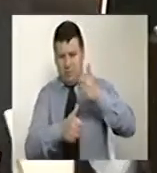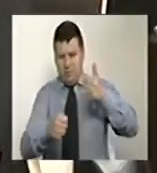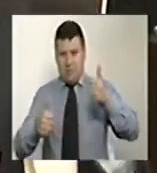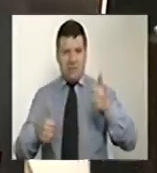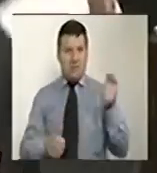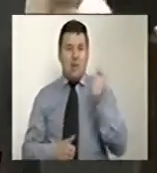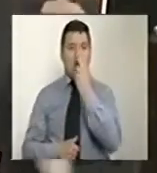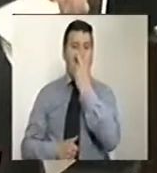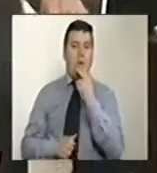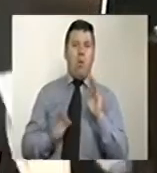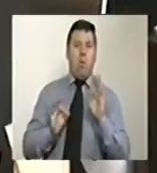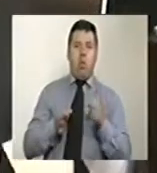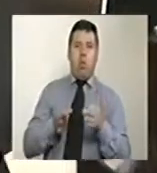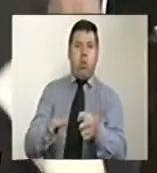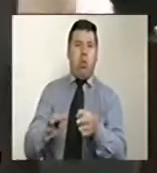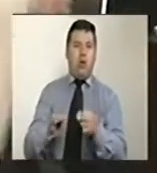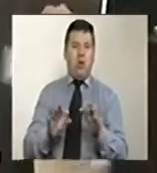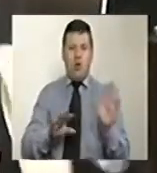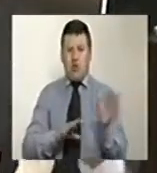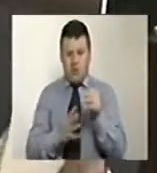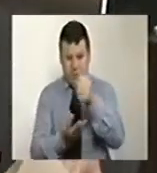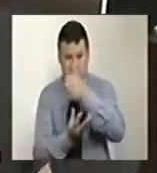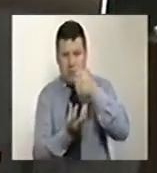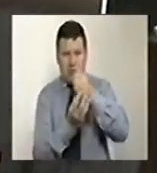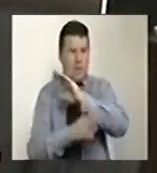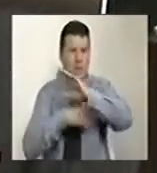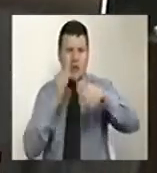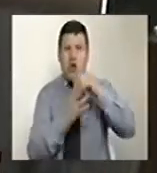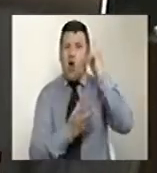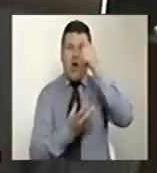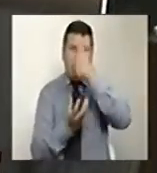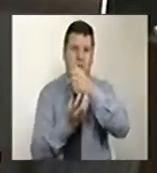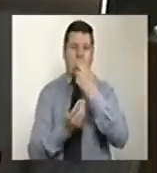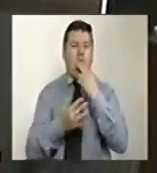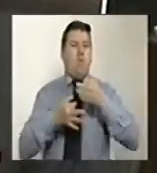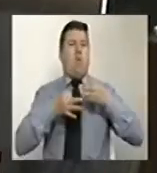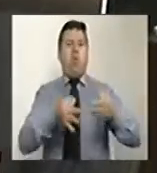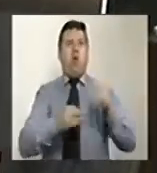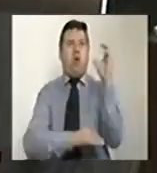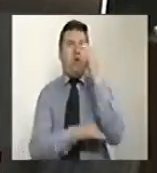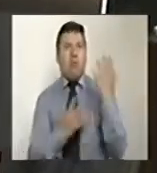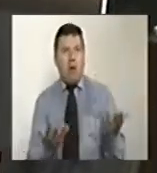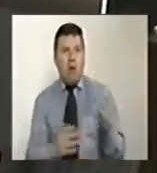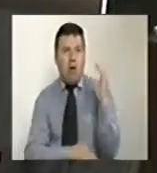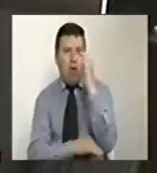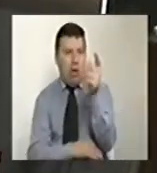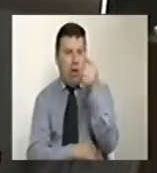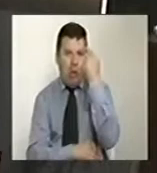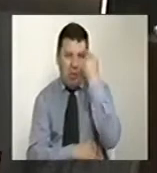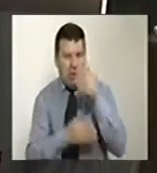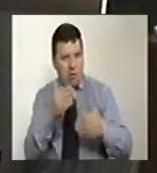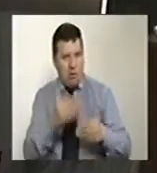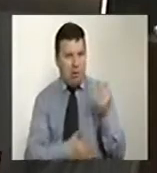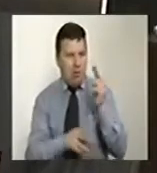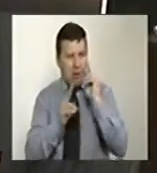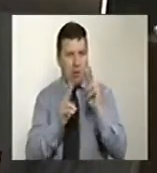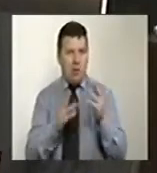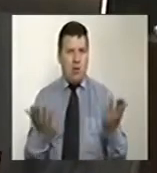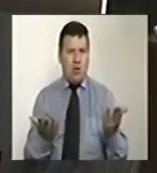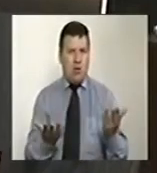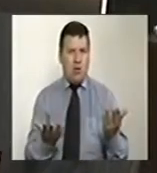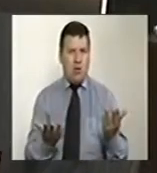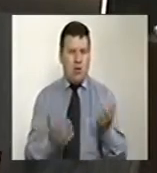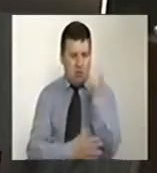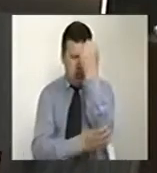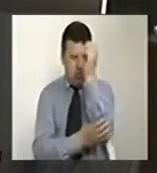se lo incumplió Santos. Todo su gabinete y todo este gobierno le incumplió a Colombia para que los colombianos empecemos a ver cómo